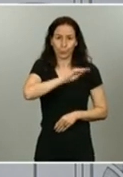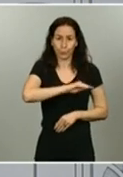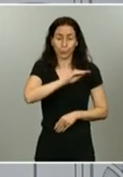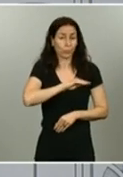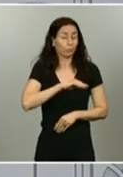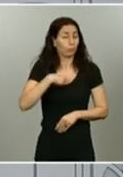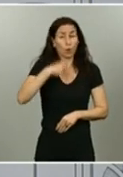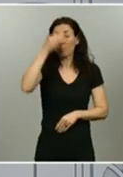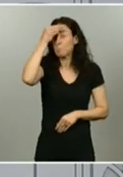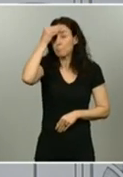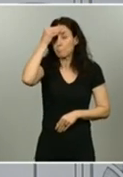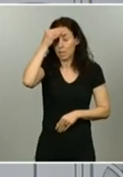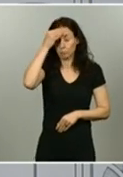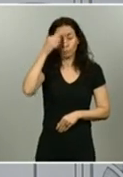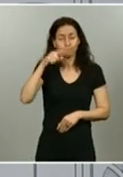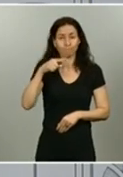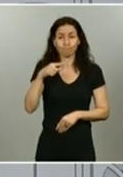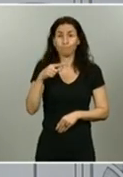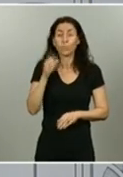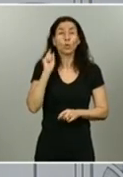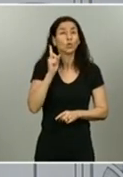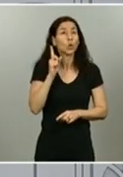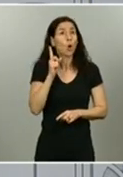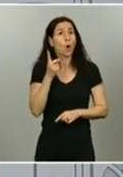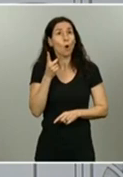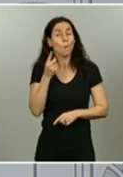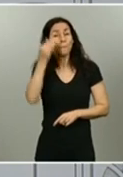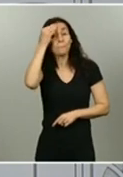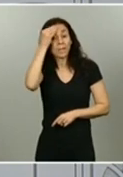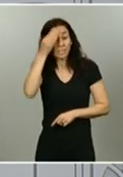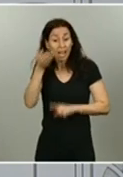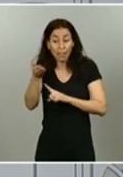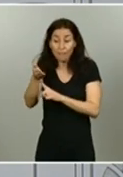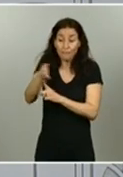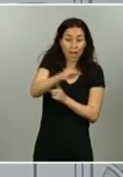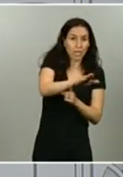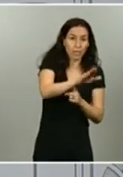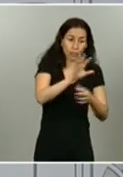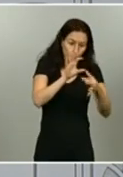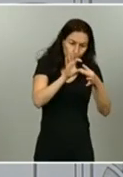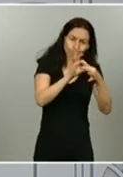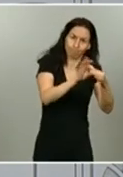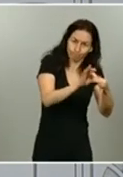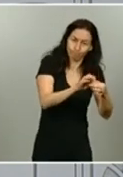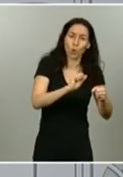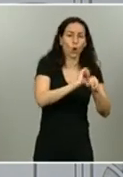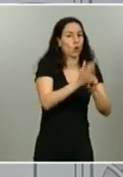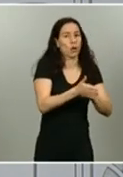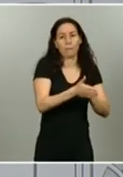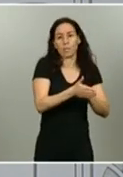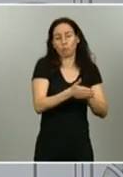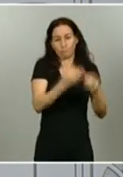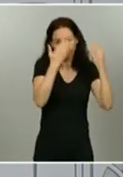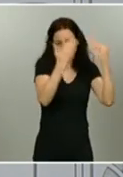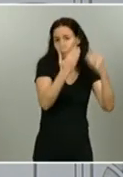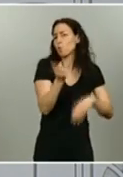pensar solamente en los que directamente estamos homenajeando por haber falleció por coronavirus, sino también en aquellos que